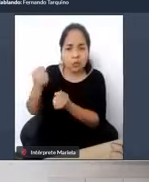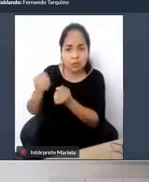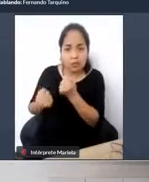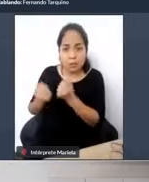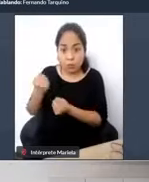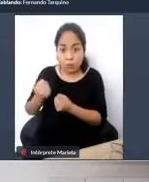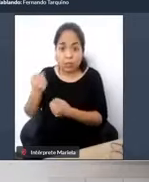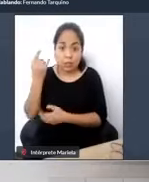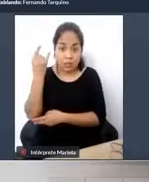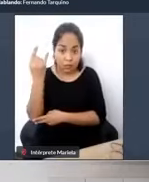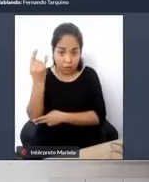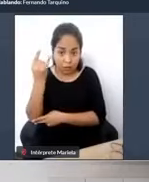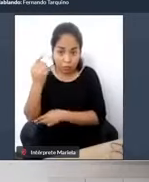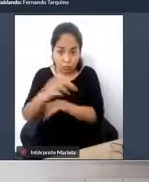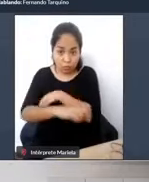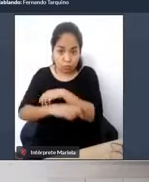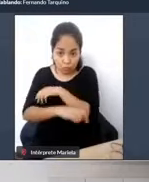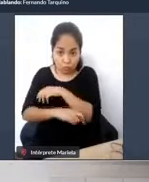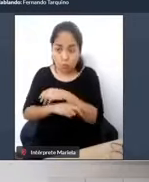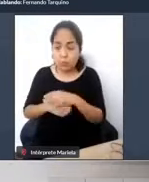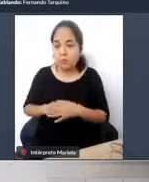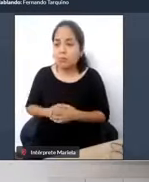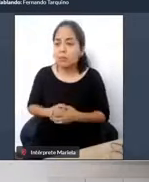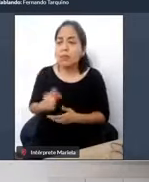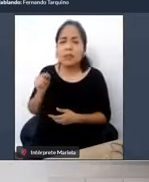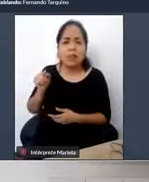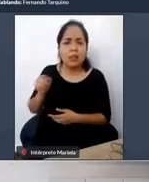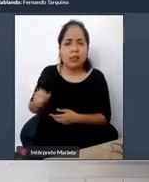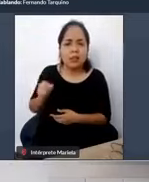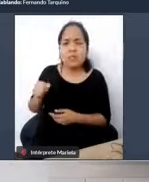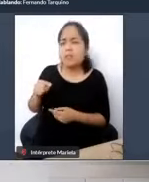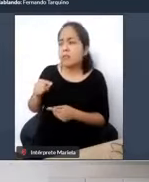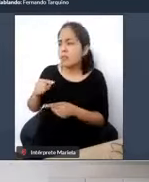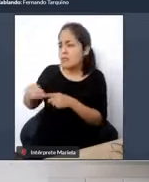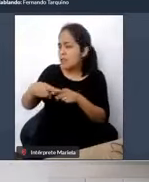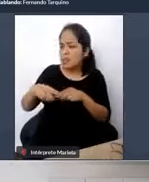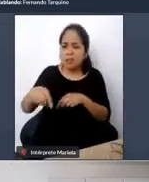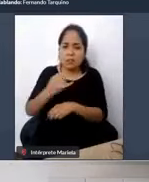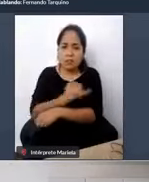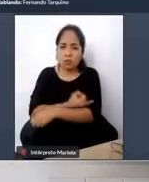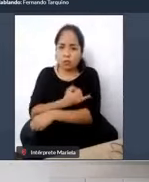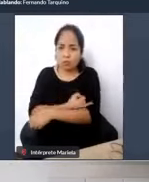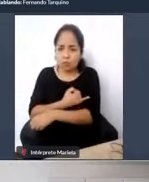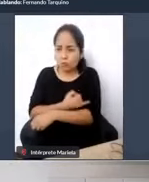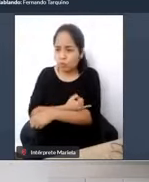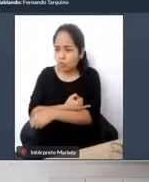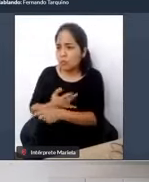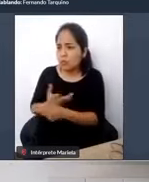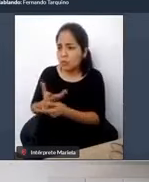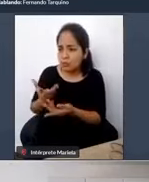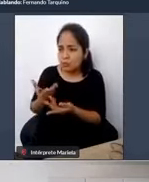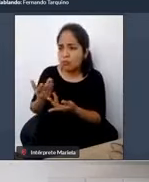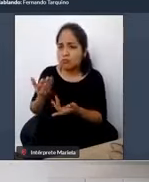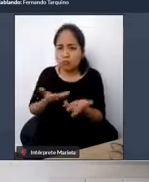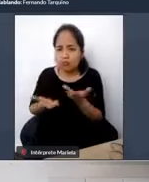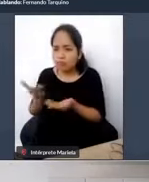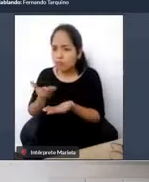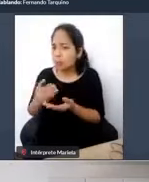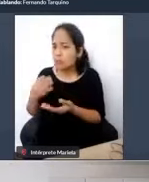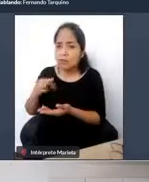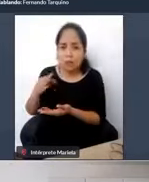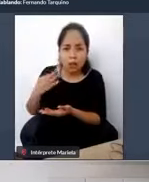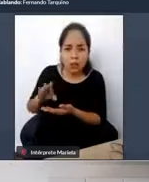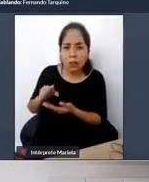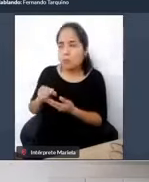esto está como les digo siendo refrendado por varias instituciones de de de allá y universidades que siempre están en la